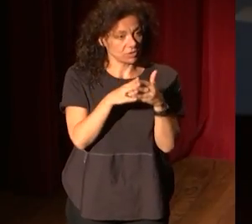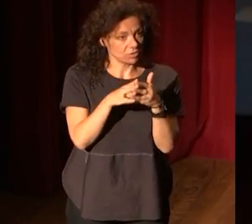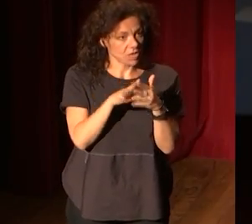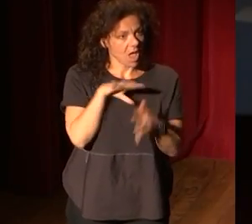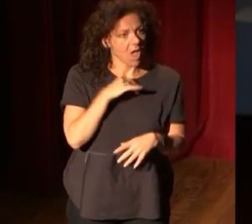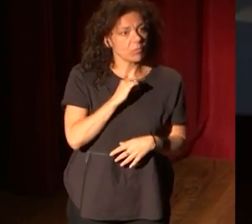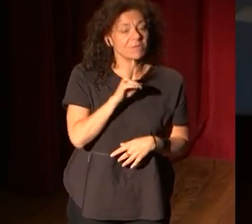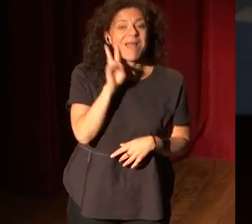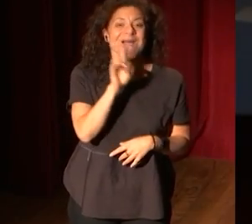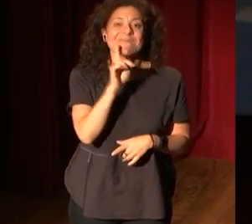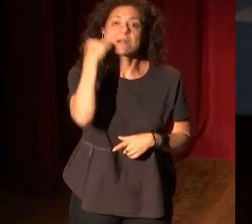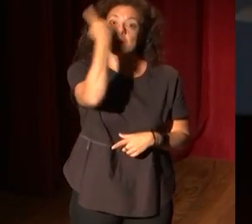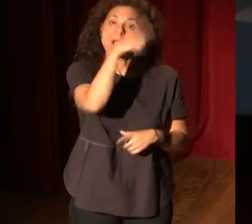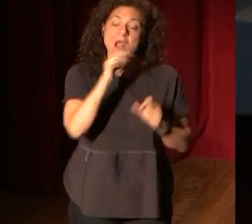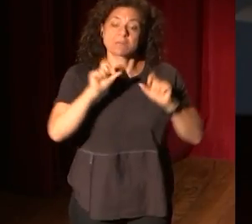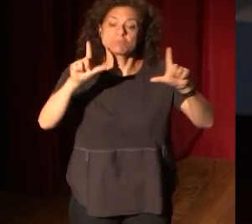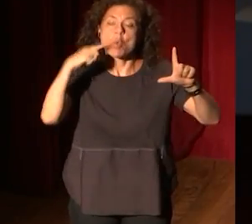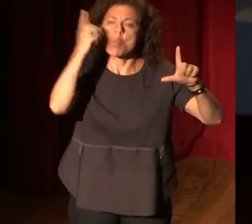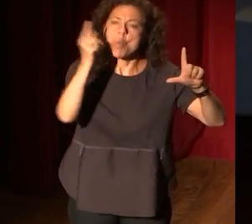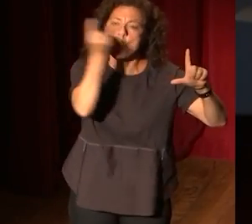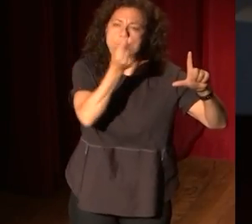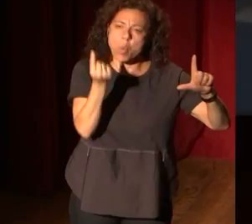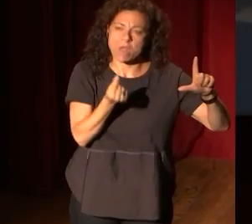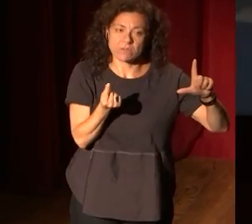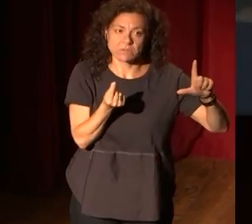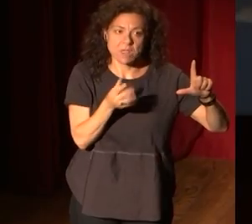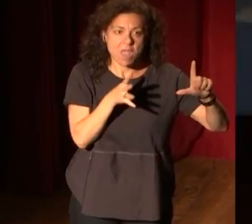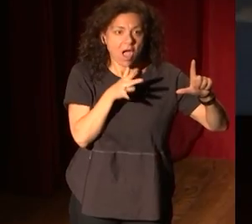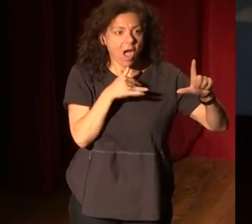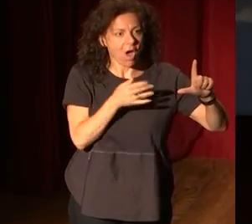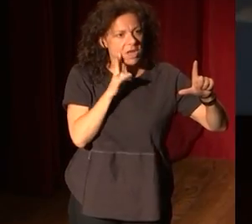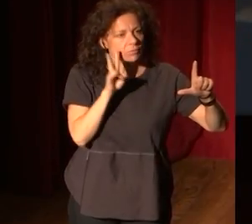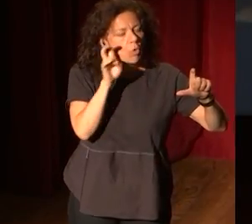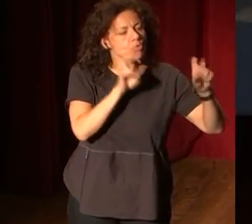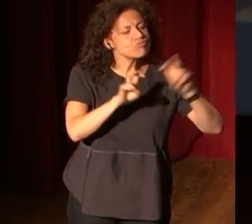caras en cuadros a lo mejor ahora es para ver caras desde un dron